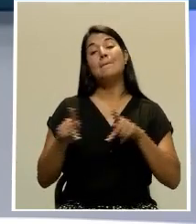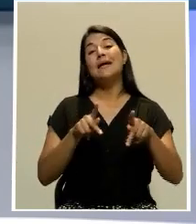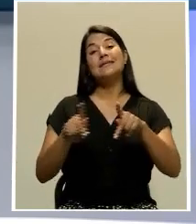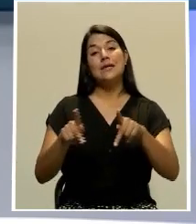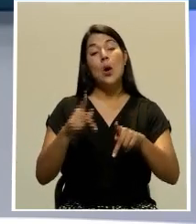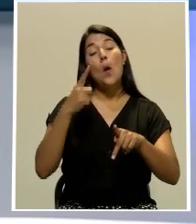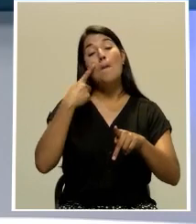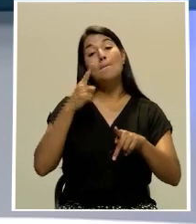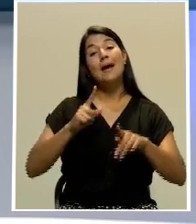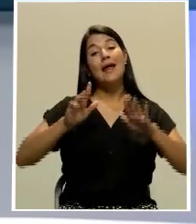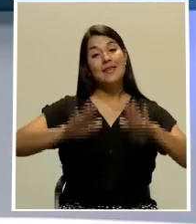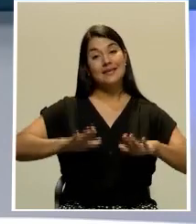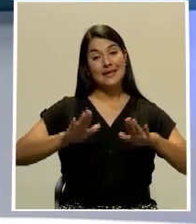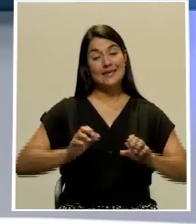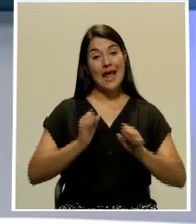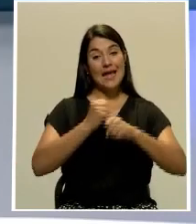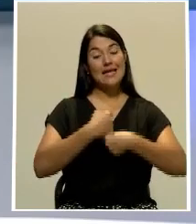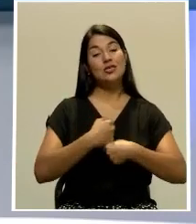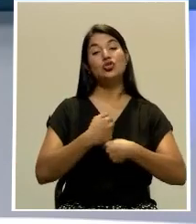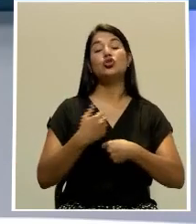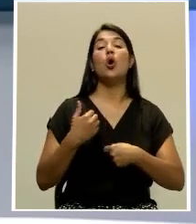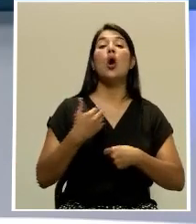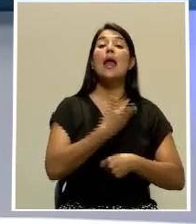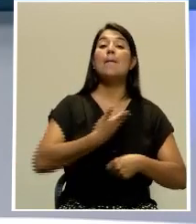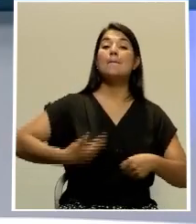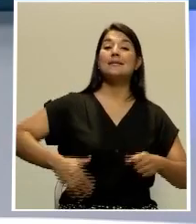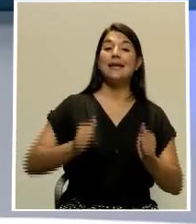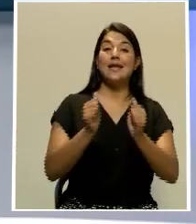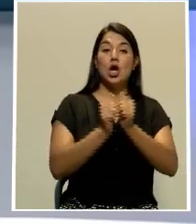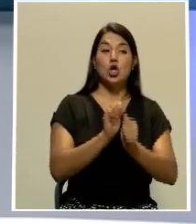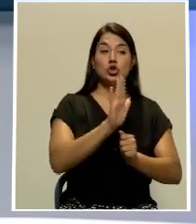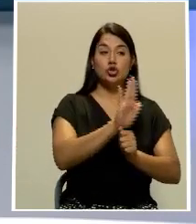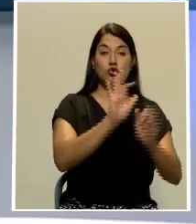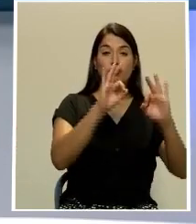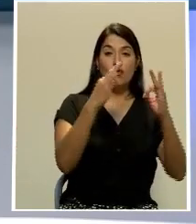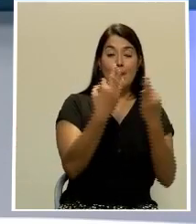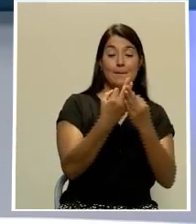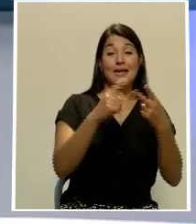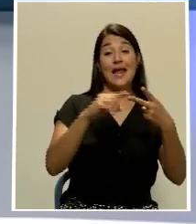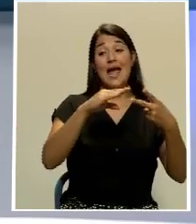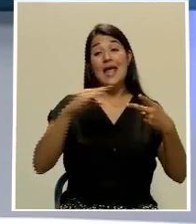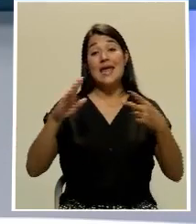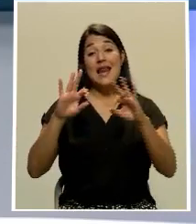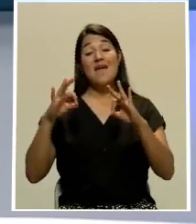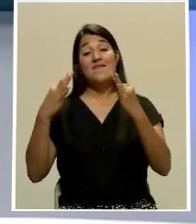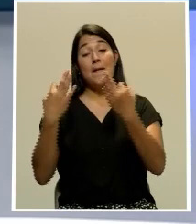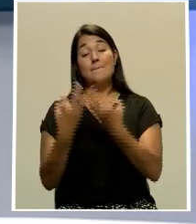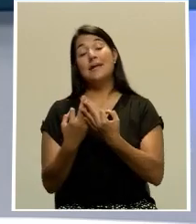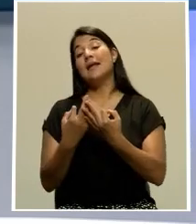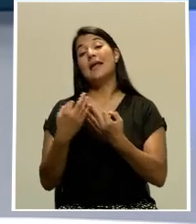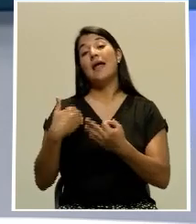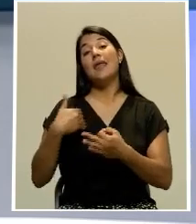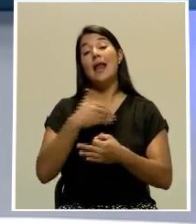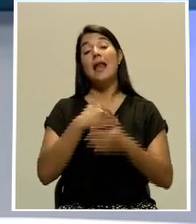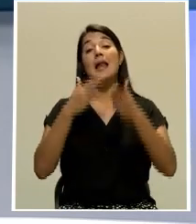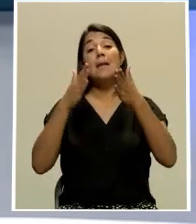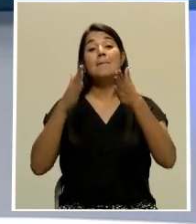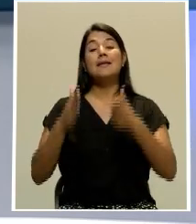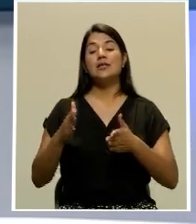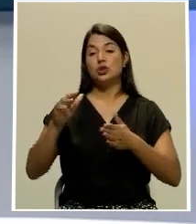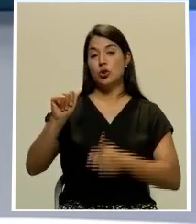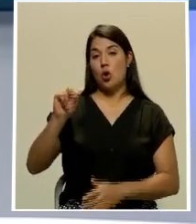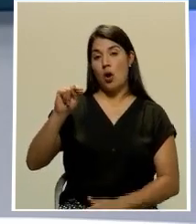familia y la familia del ministro André Garnier al Hotel Punta Islita en Nandayure de Guanacaste.